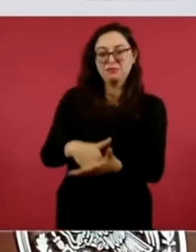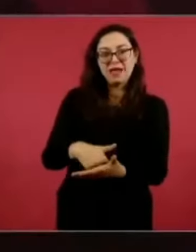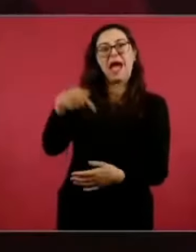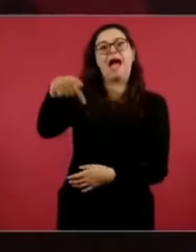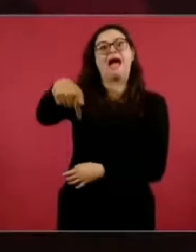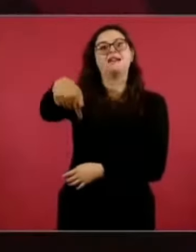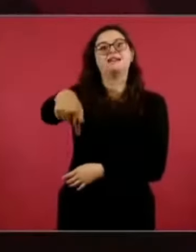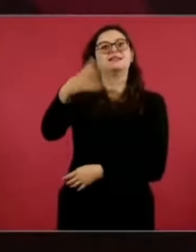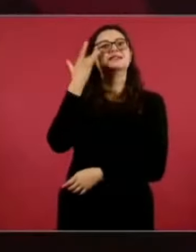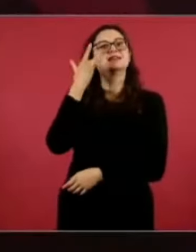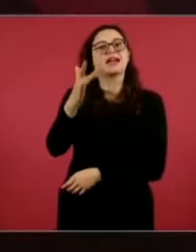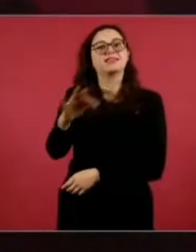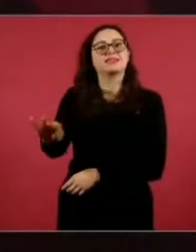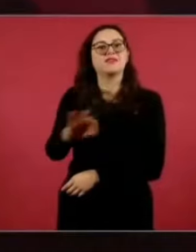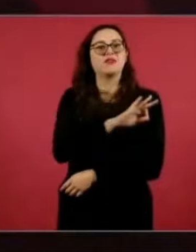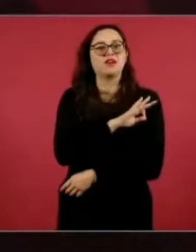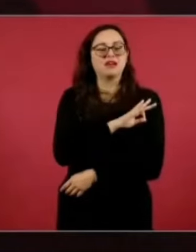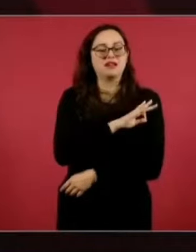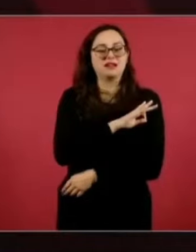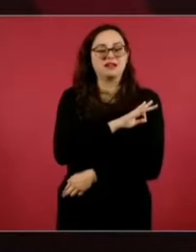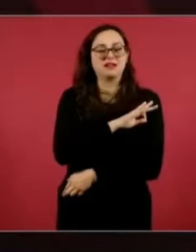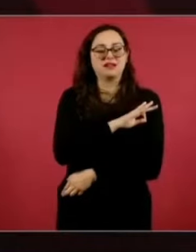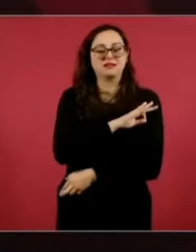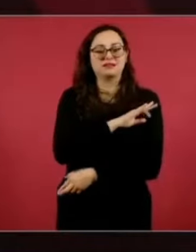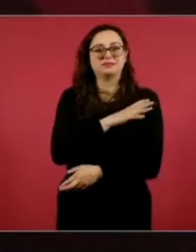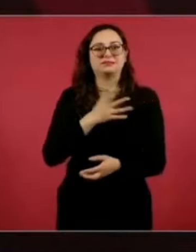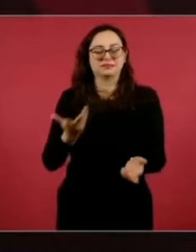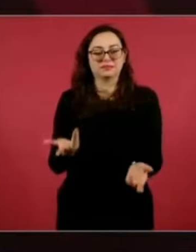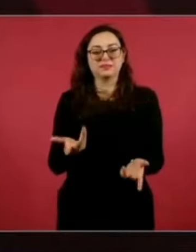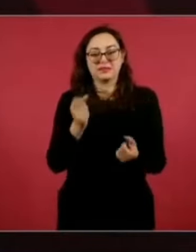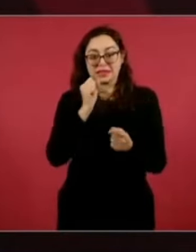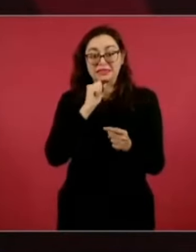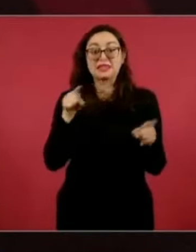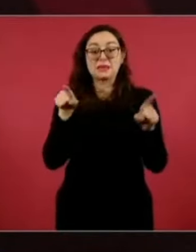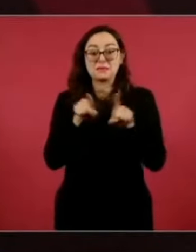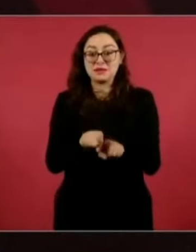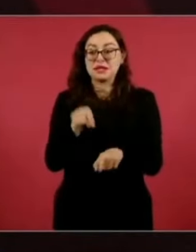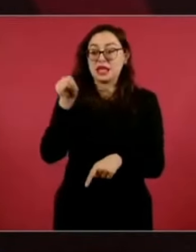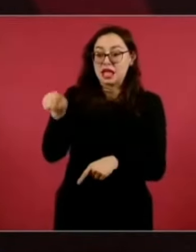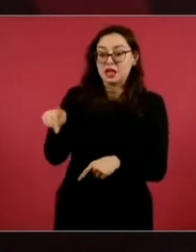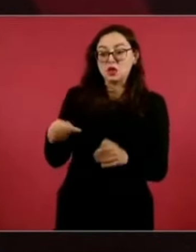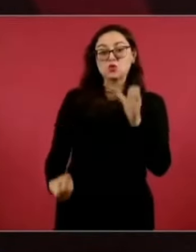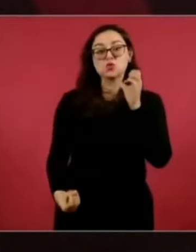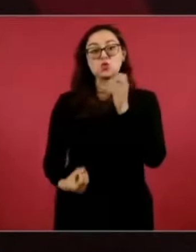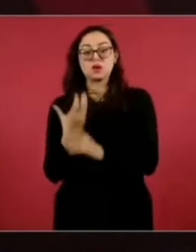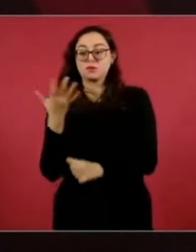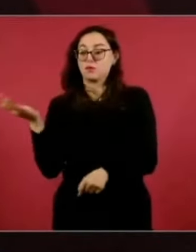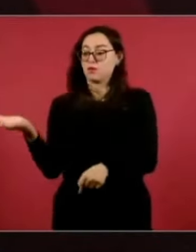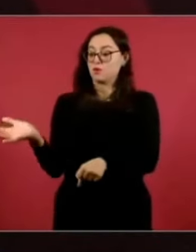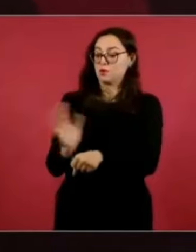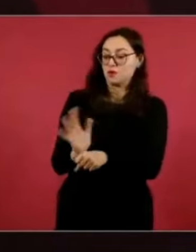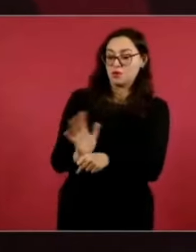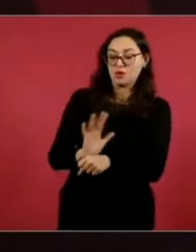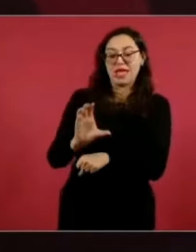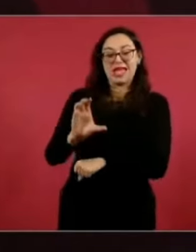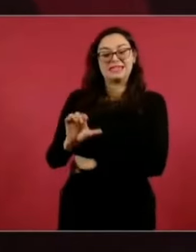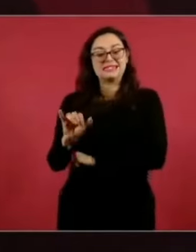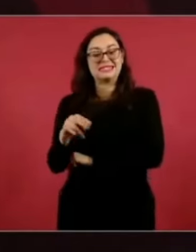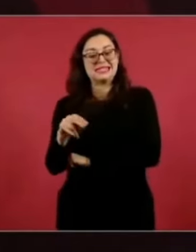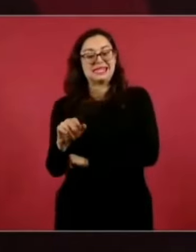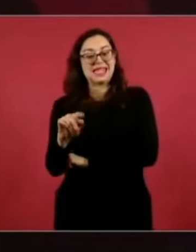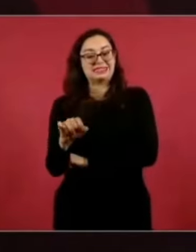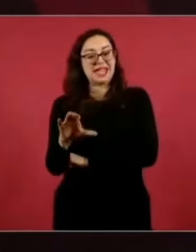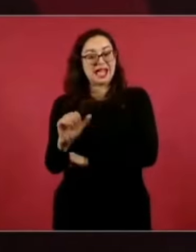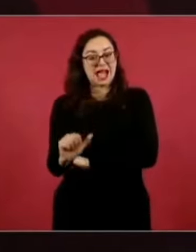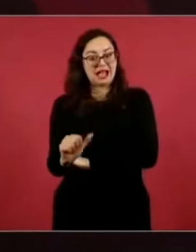y ahí en Santa Fe, pues va a estar la Cineteca para disfrute